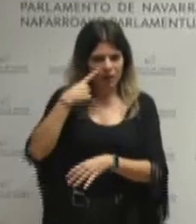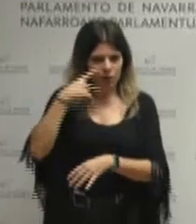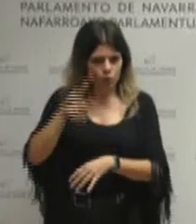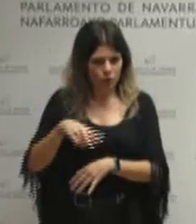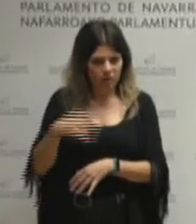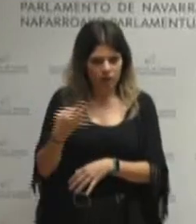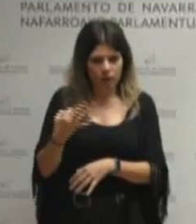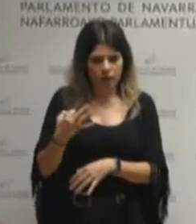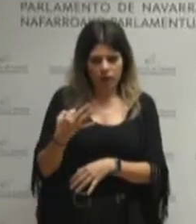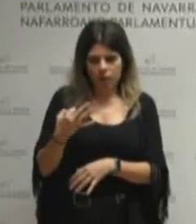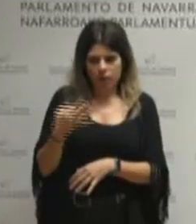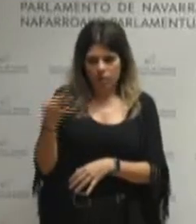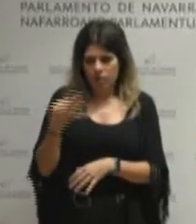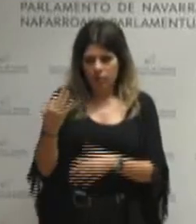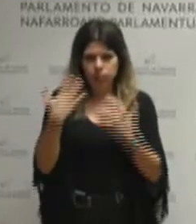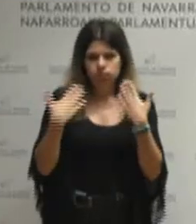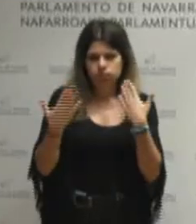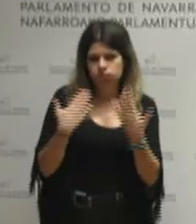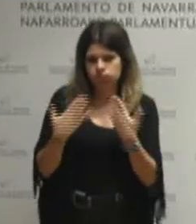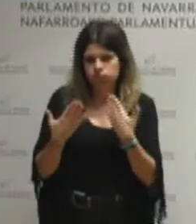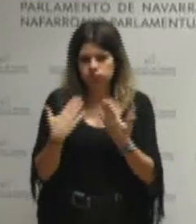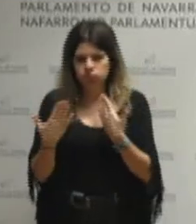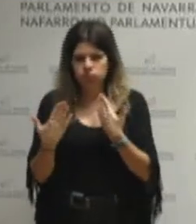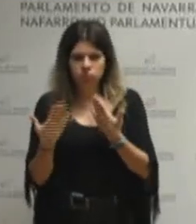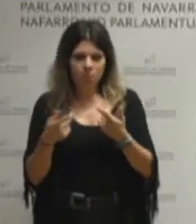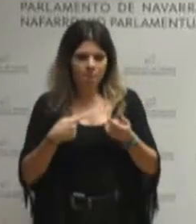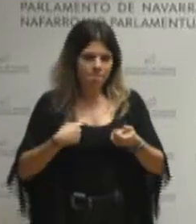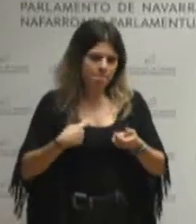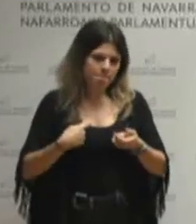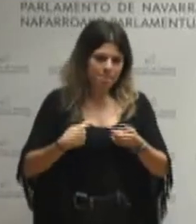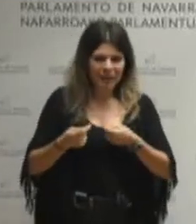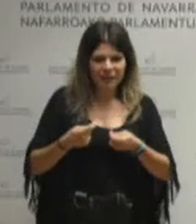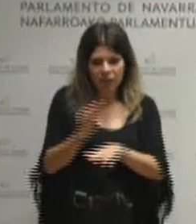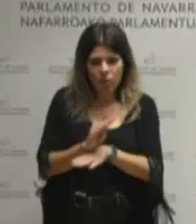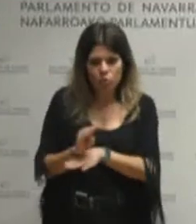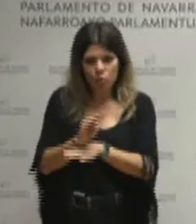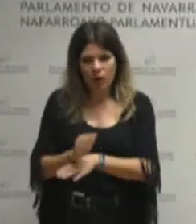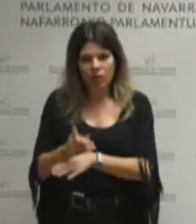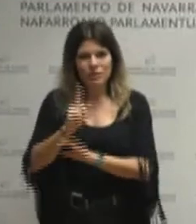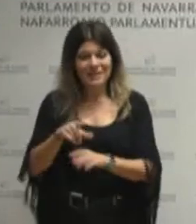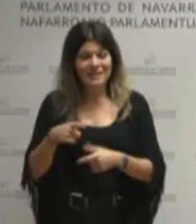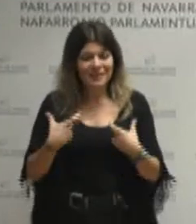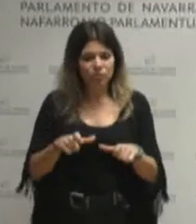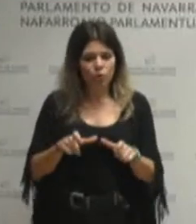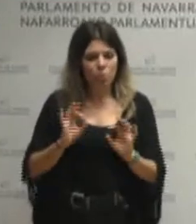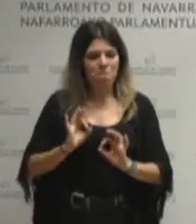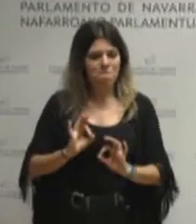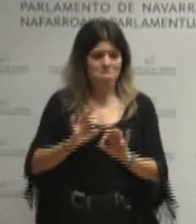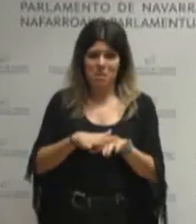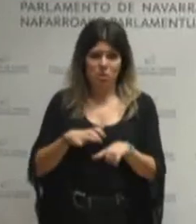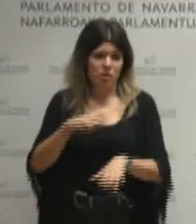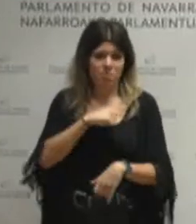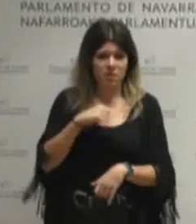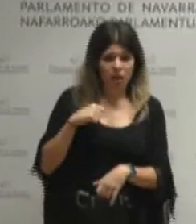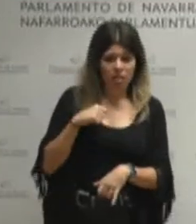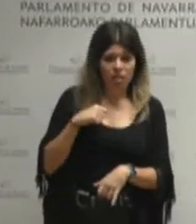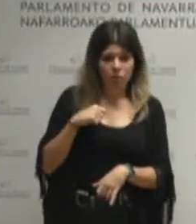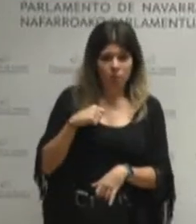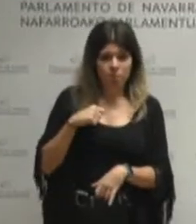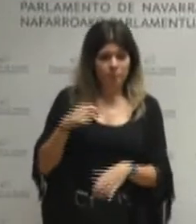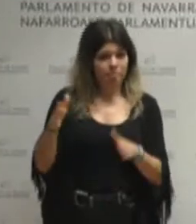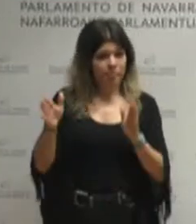hay que hablar de la mercantilización de los cuidados hay que hablar de que es un sector mayoritariamente privatizado y que en pandemia